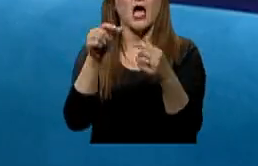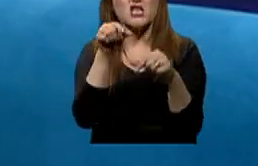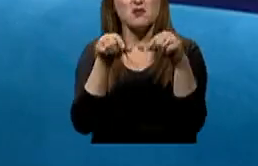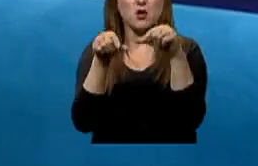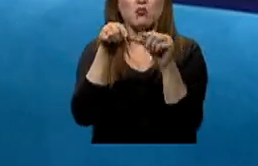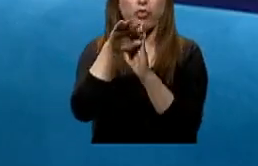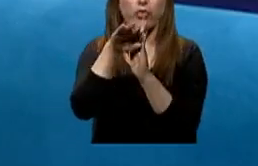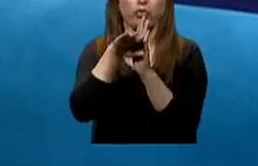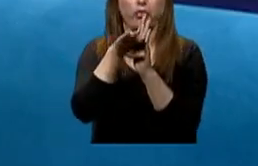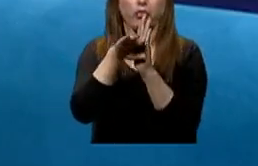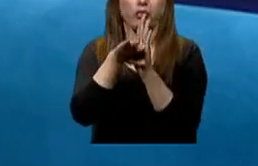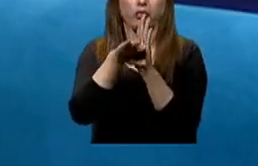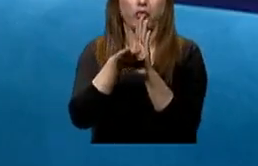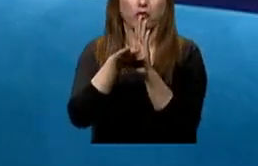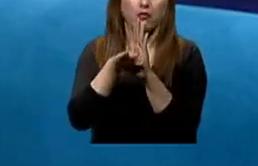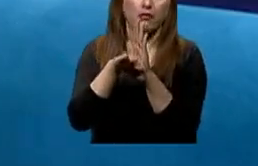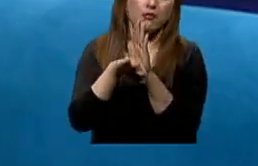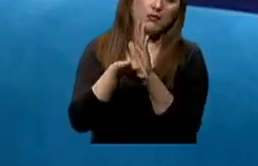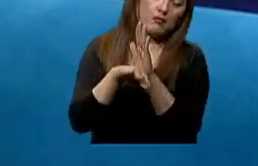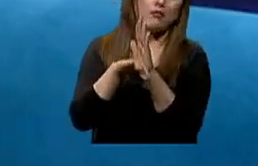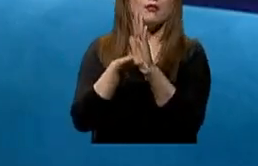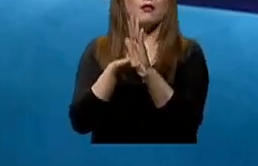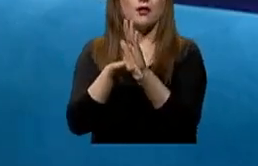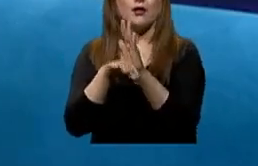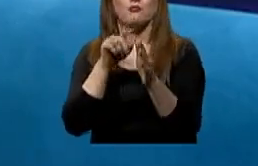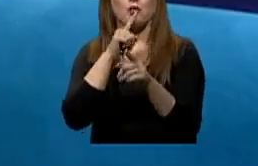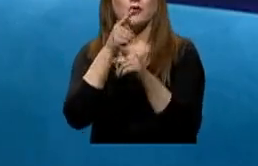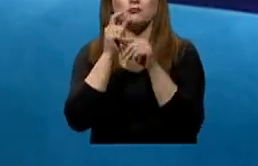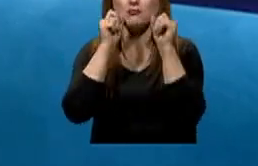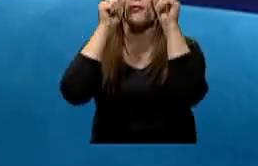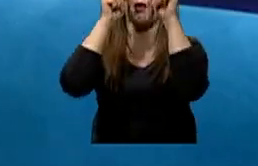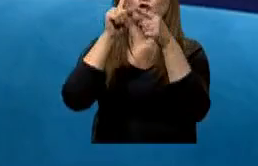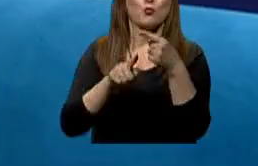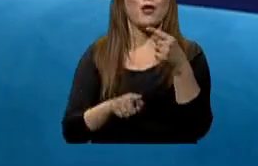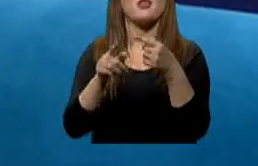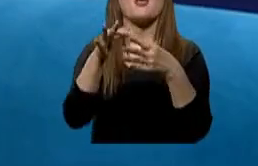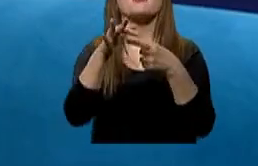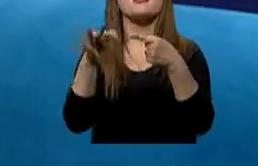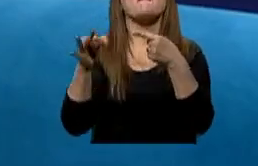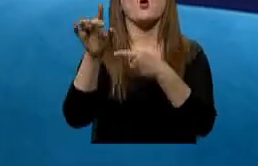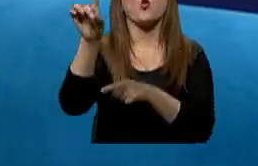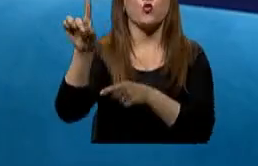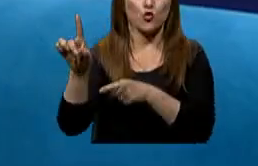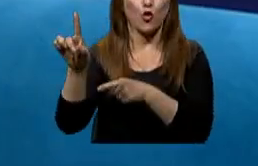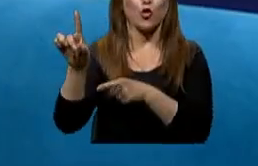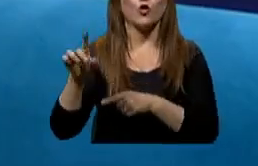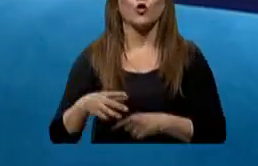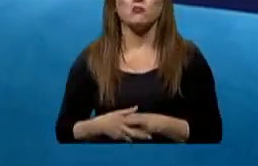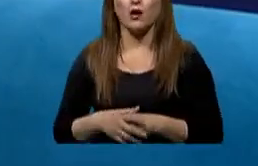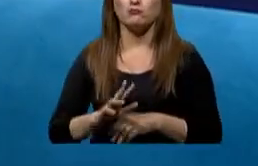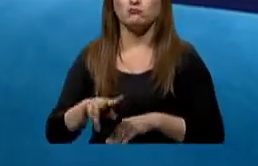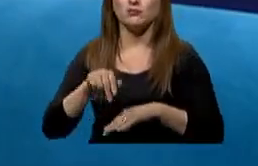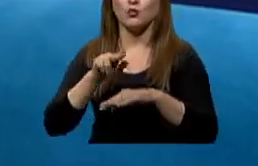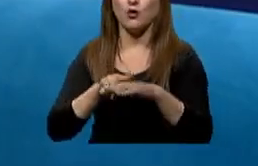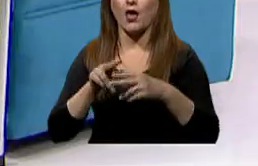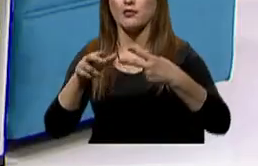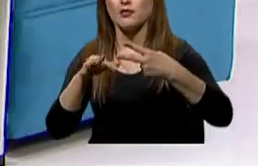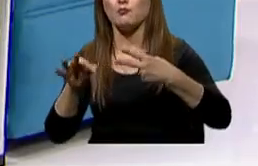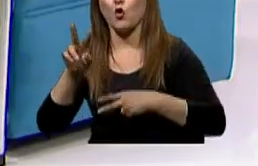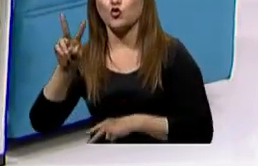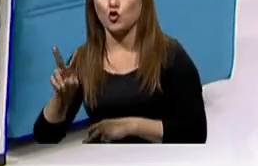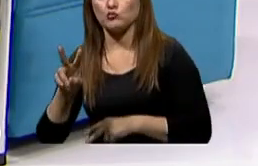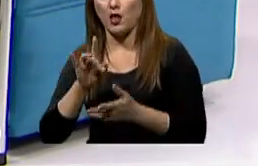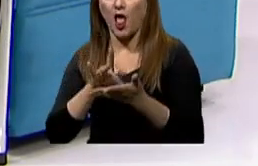la narcolepsia tipo 1 y puede estar normal en la narcolepsia tipo 2.